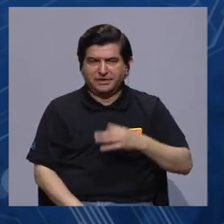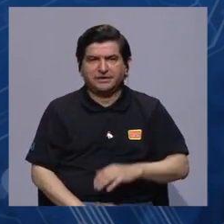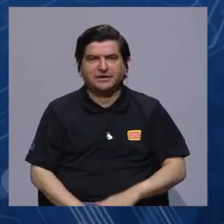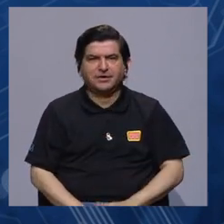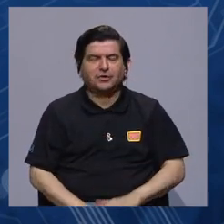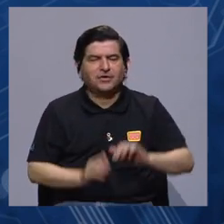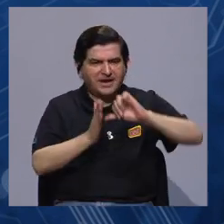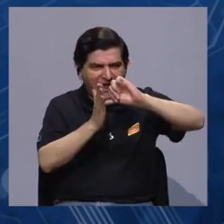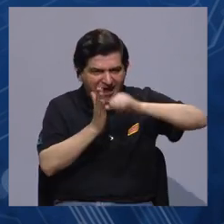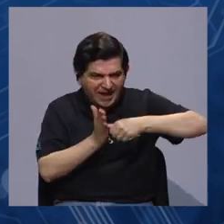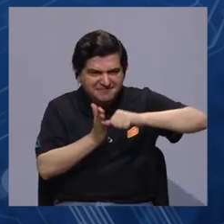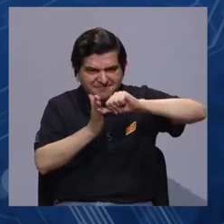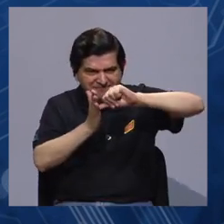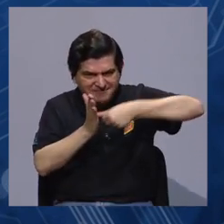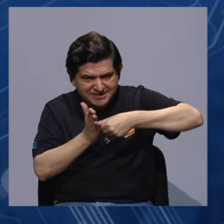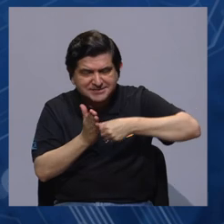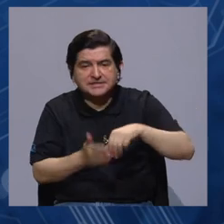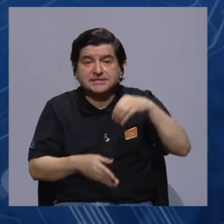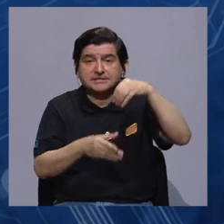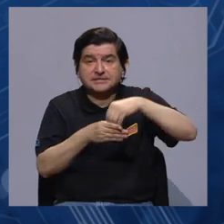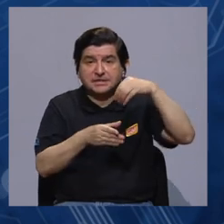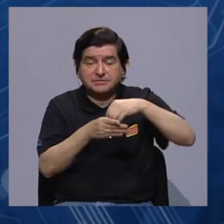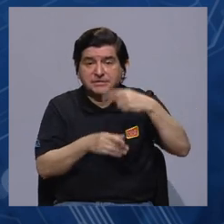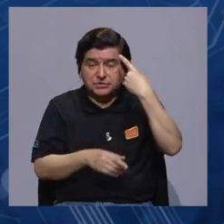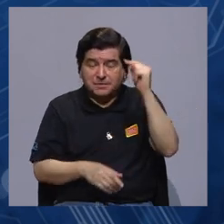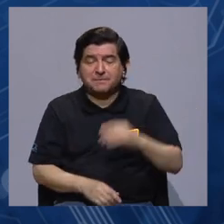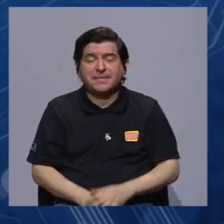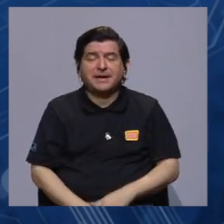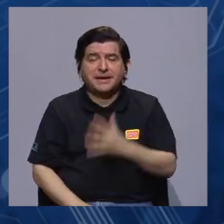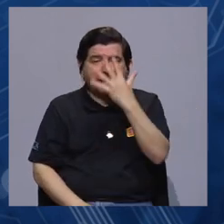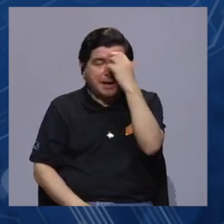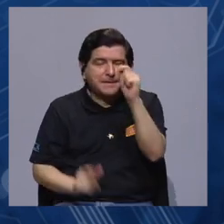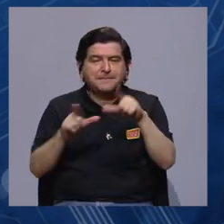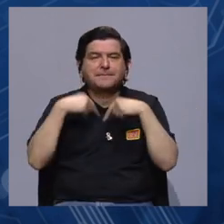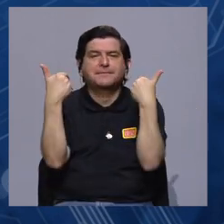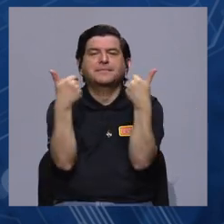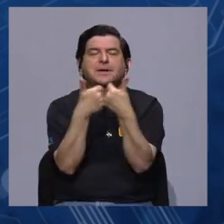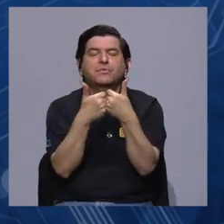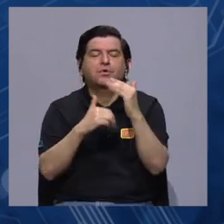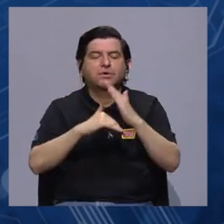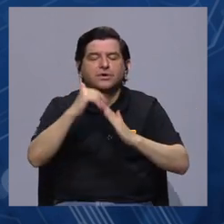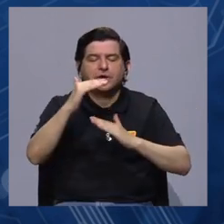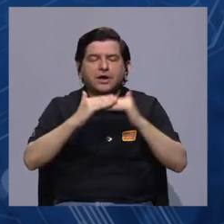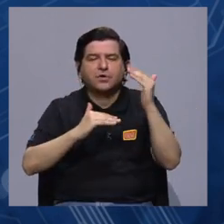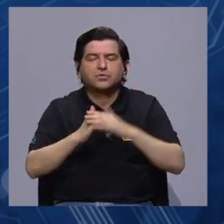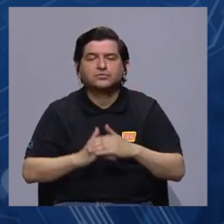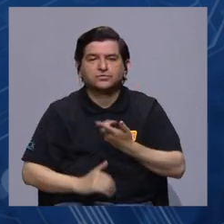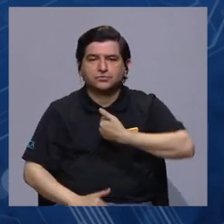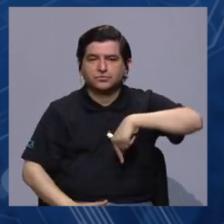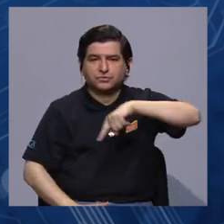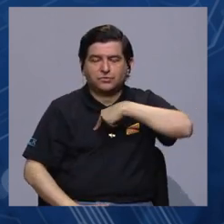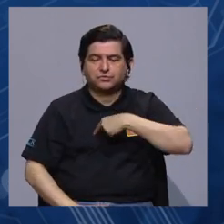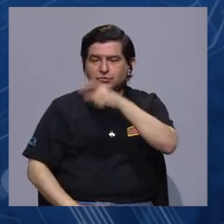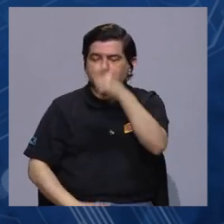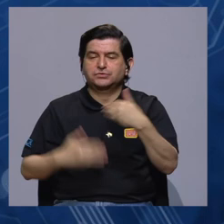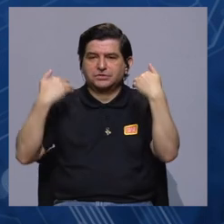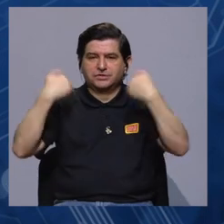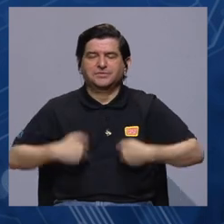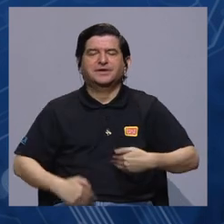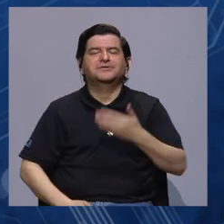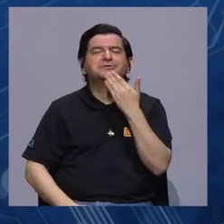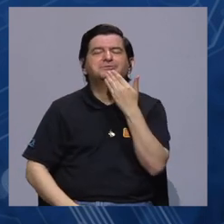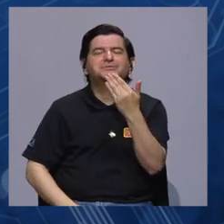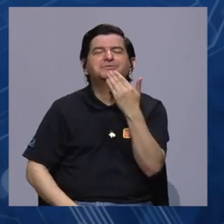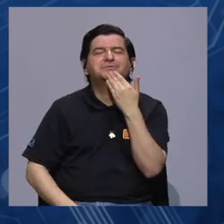en eso yo insisto mucho, ¿verdad?, es una inversión para la memoria colectiva, para la construcción como seres humanos,